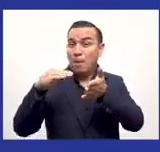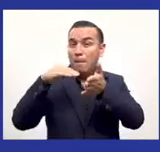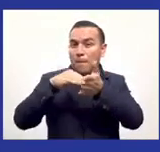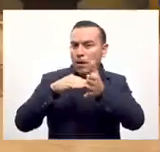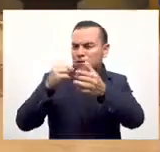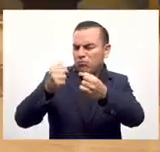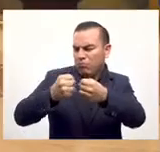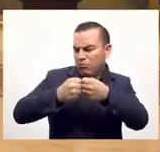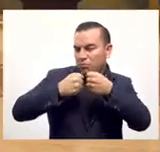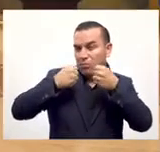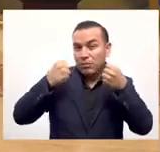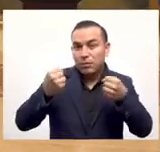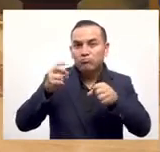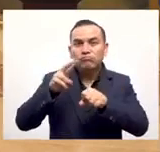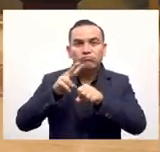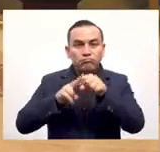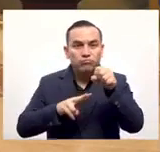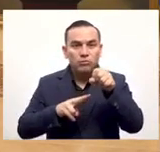de dólares